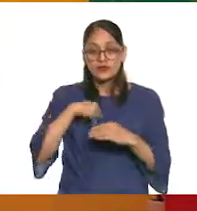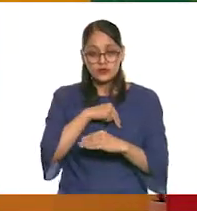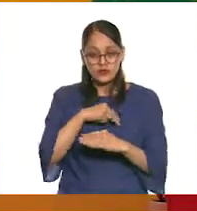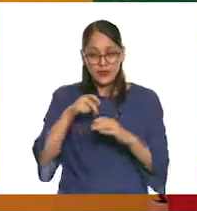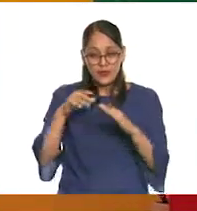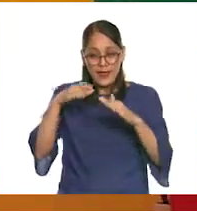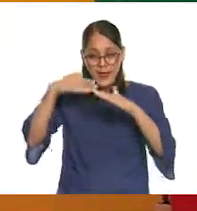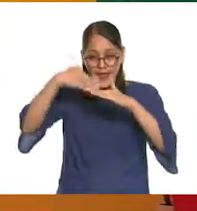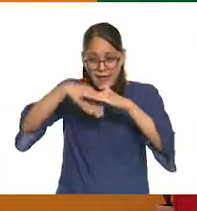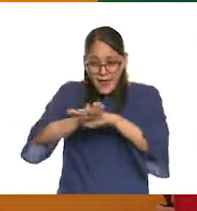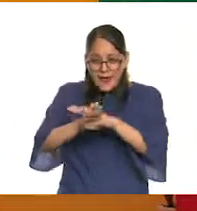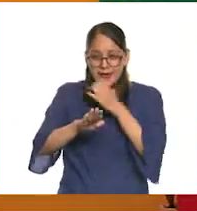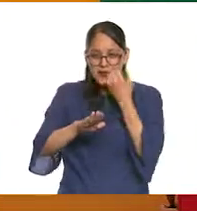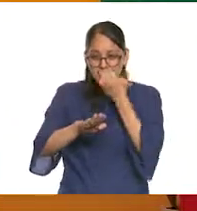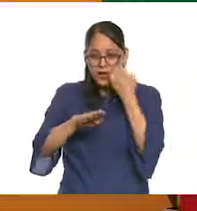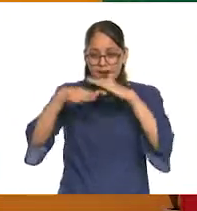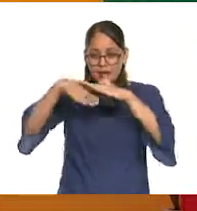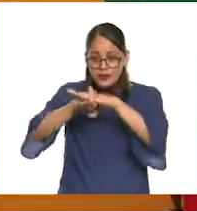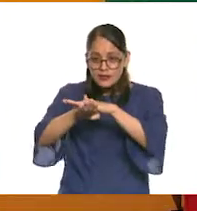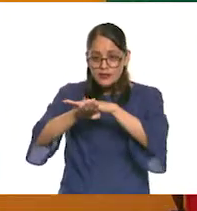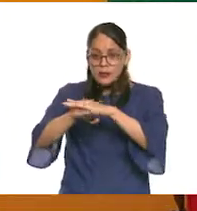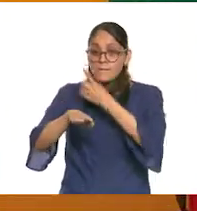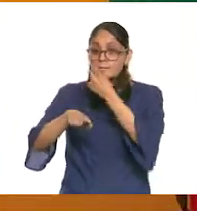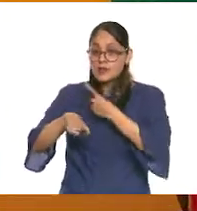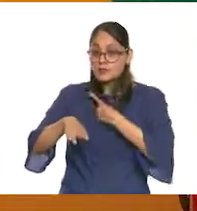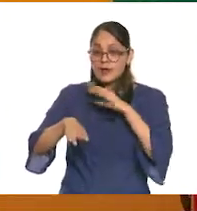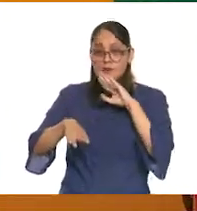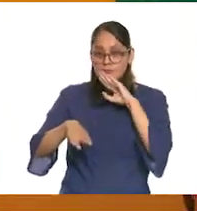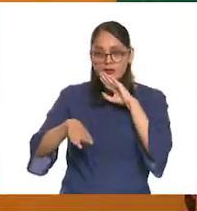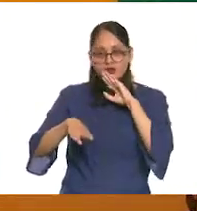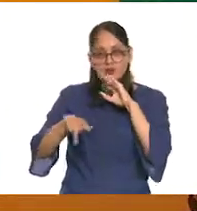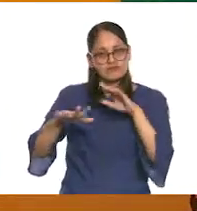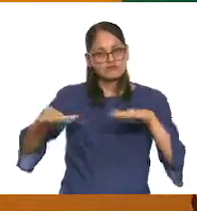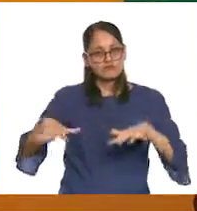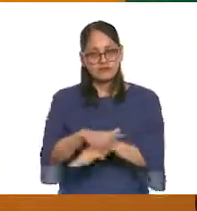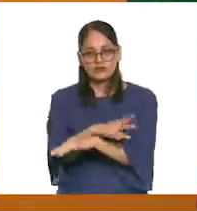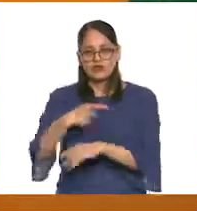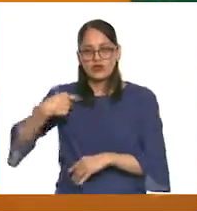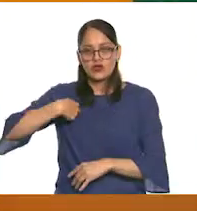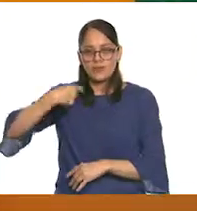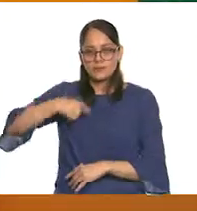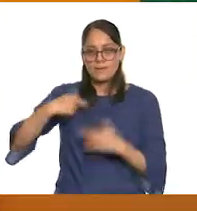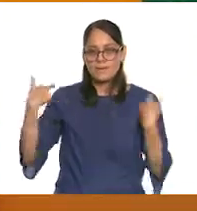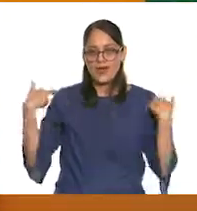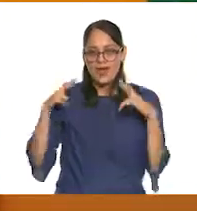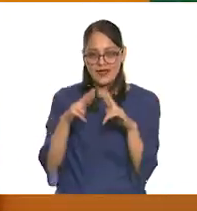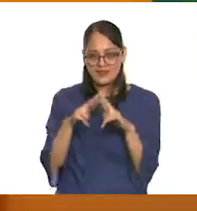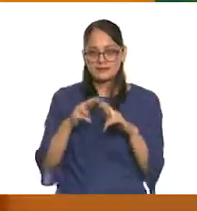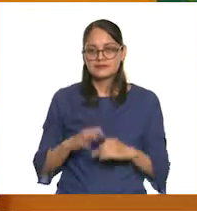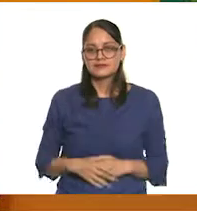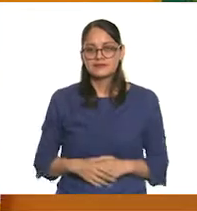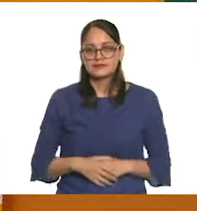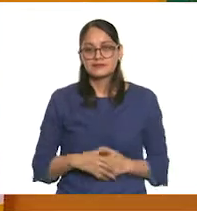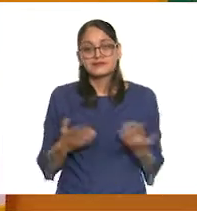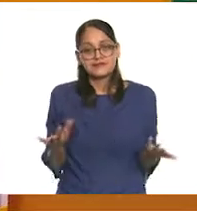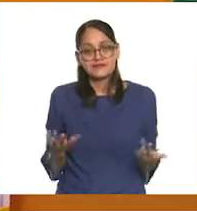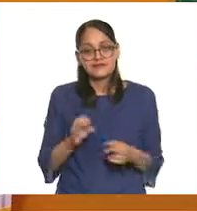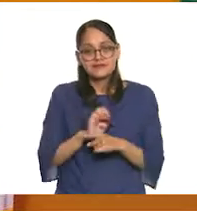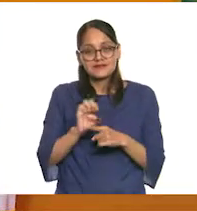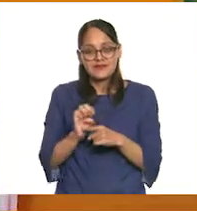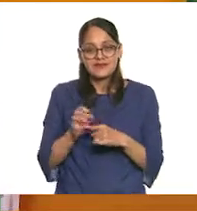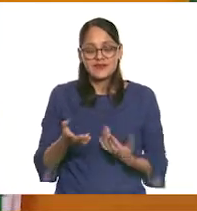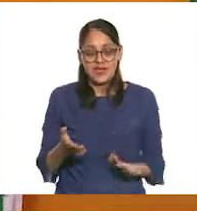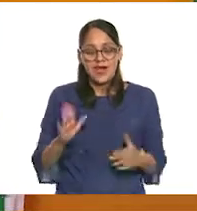justamente a la escuela, yo no podía decirle mamá. A partir de ahí, ella era la maestra Pati. Ok. Y entonces,